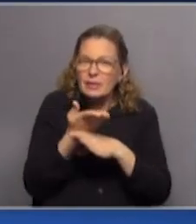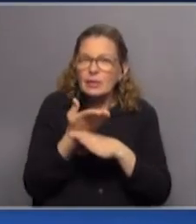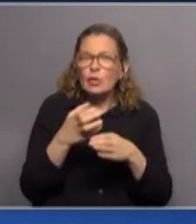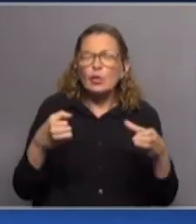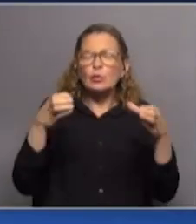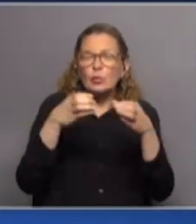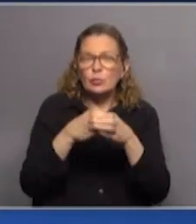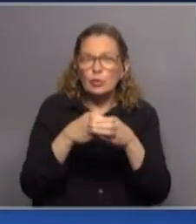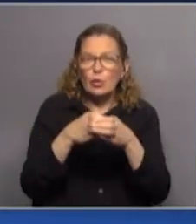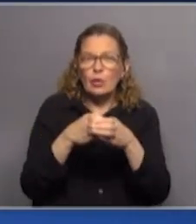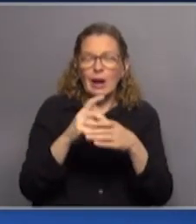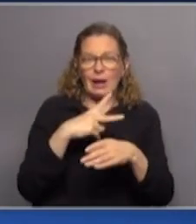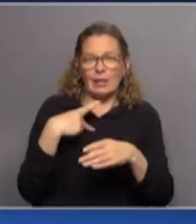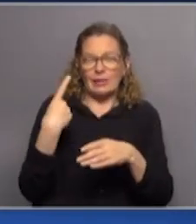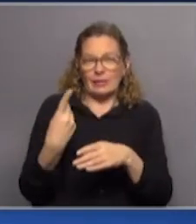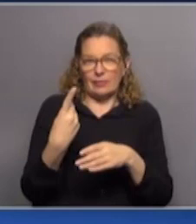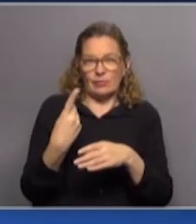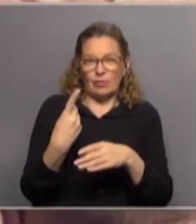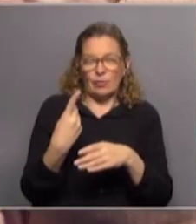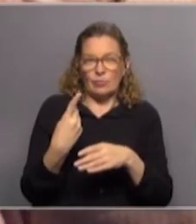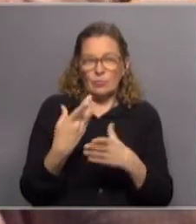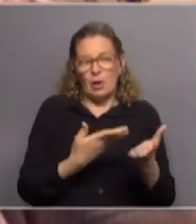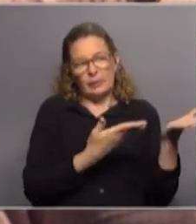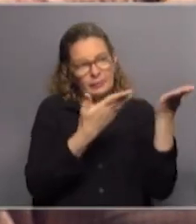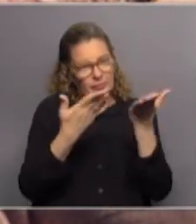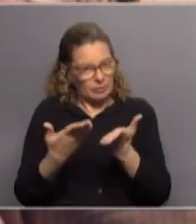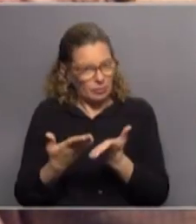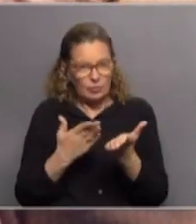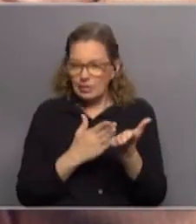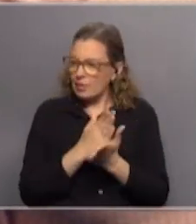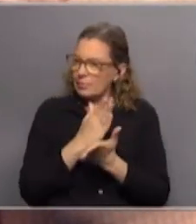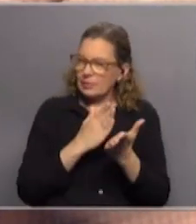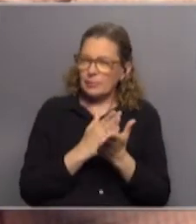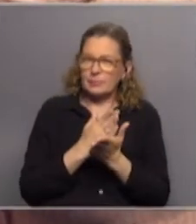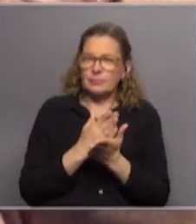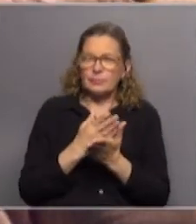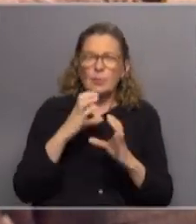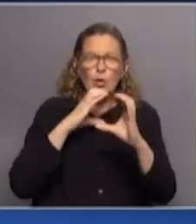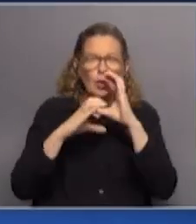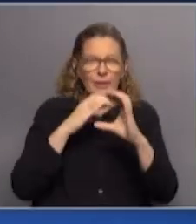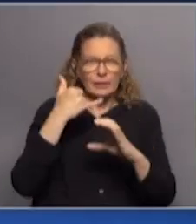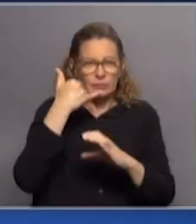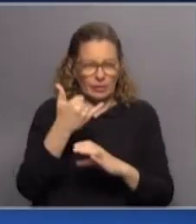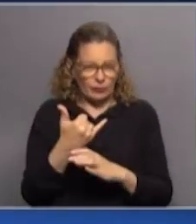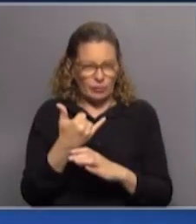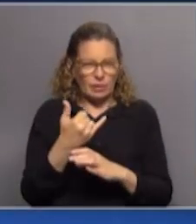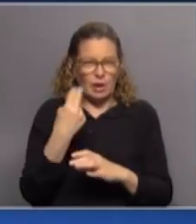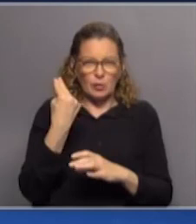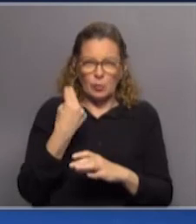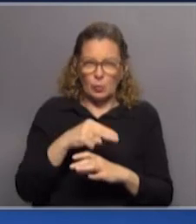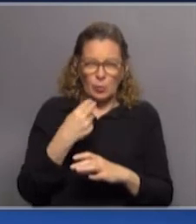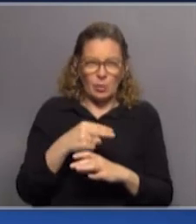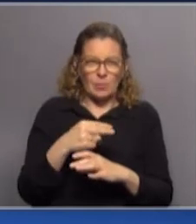reunión a la dirección del sanatorio, nos han recibido, tenemos comunicación telefónica y nunca